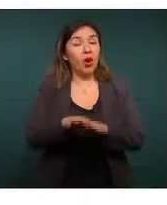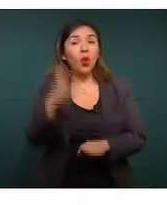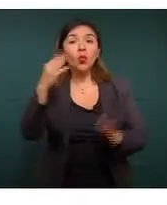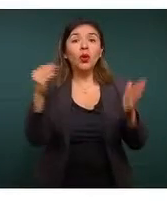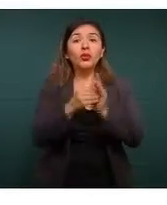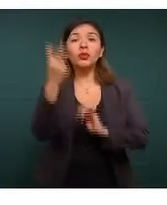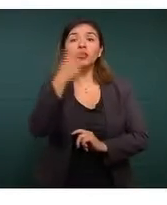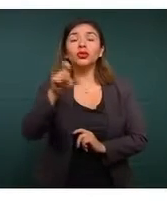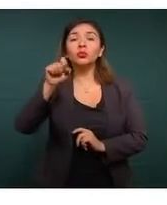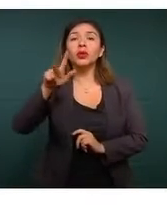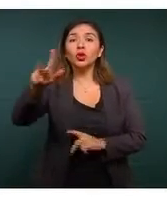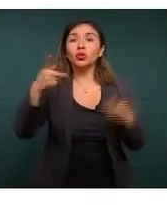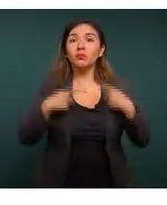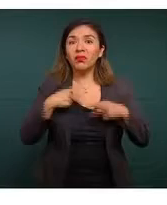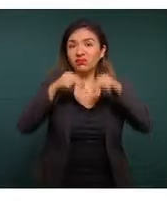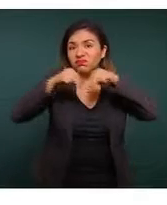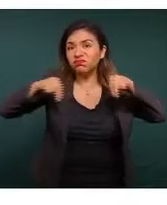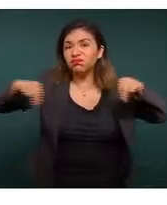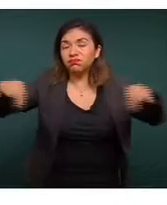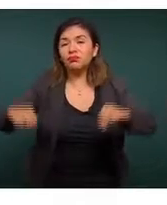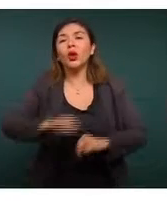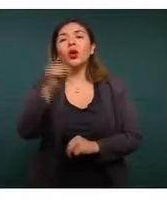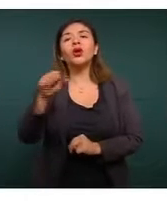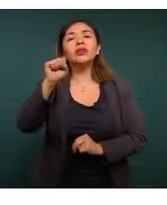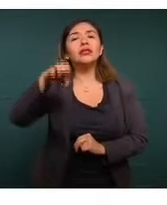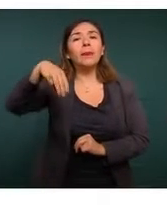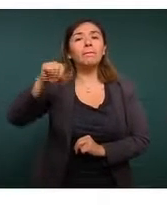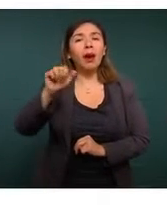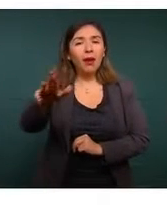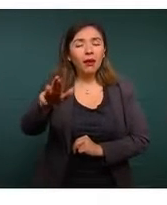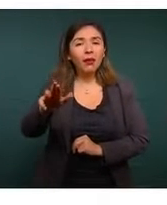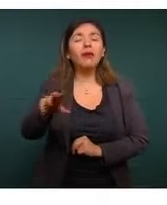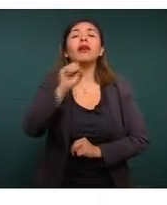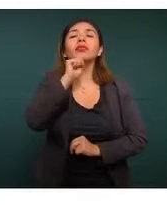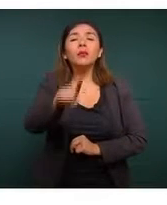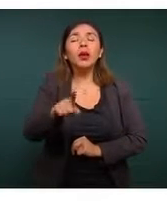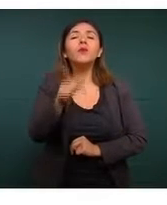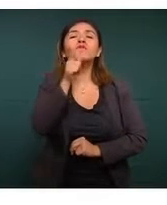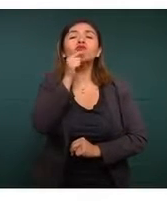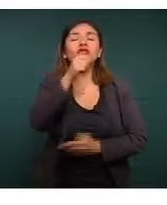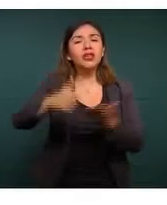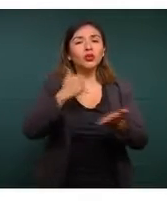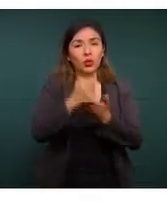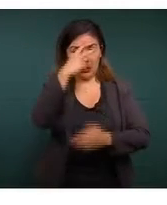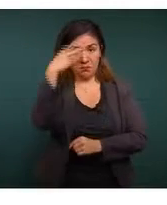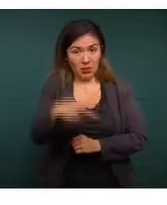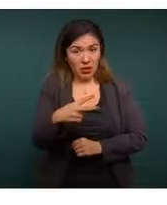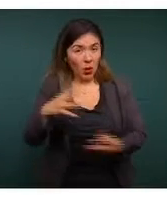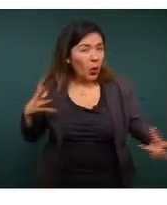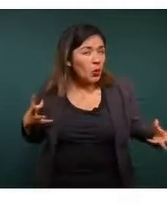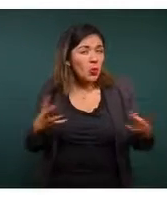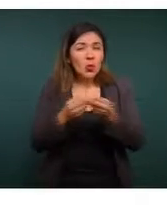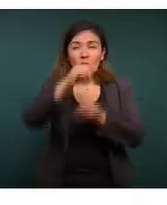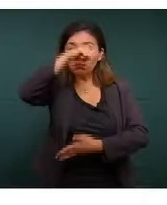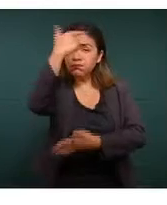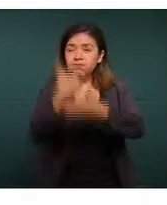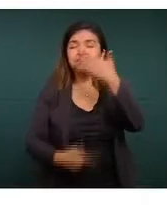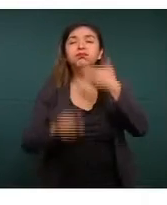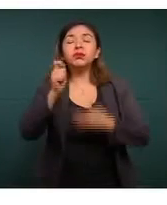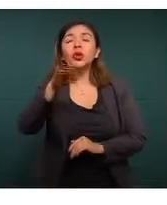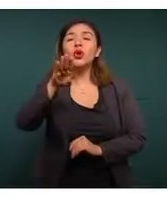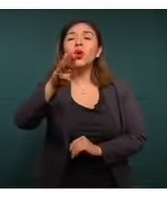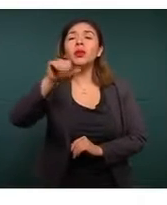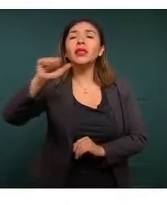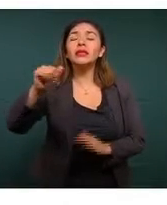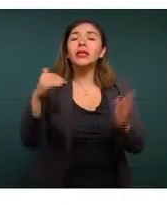4.228 elementos, la Secretaría de Marina y la Policía de la Ciudad de México, haciendo un total de